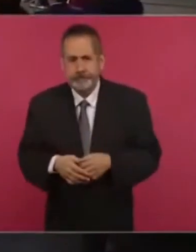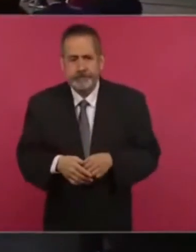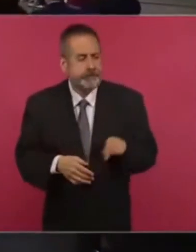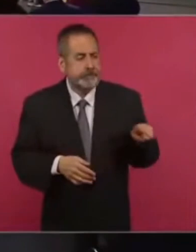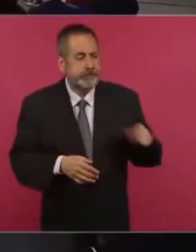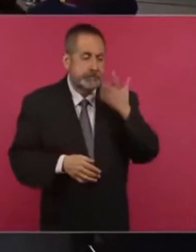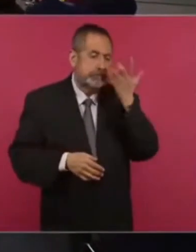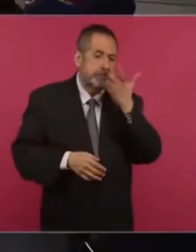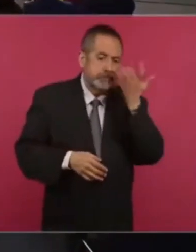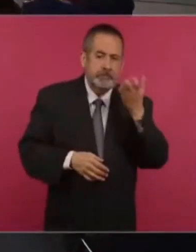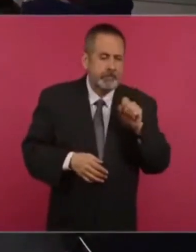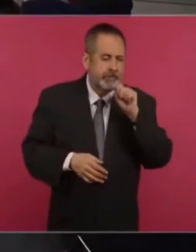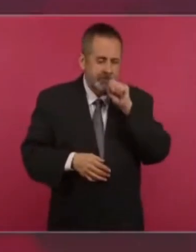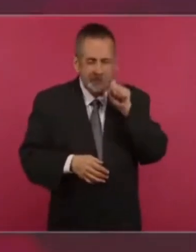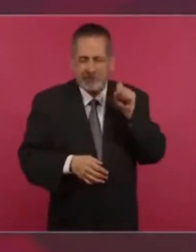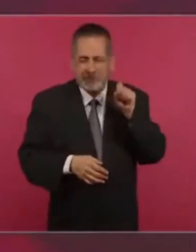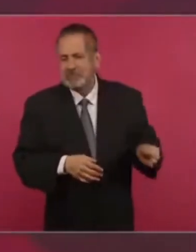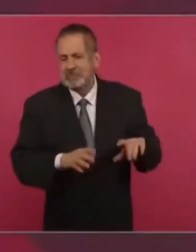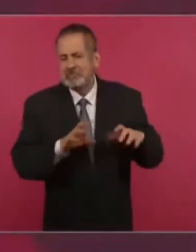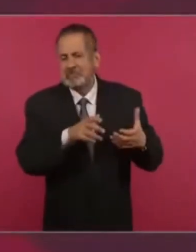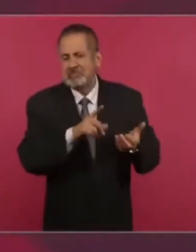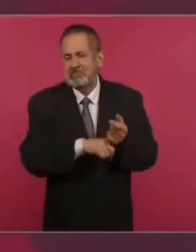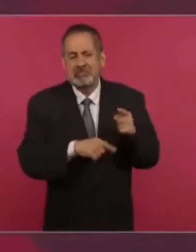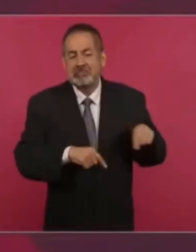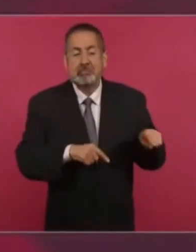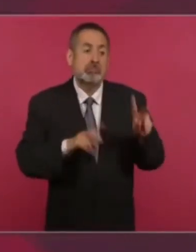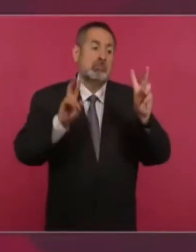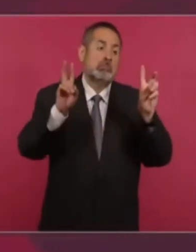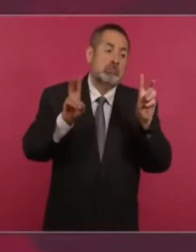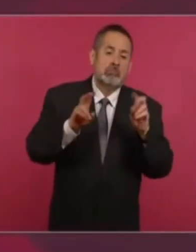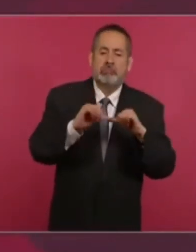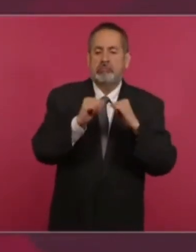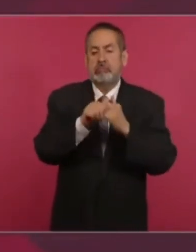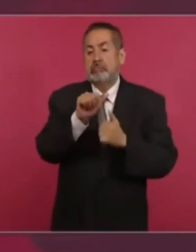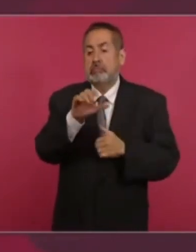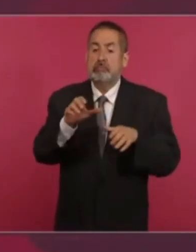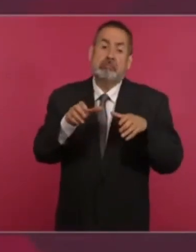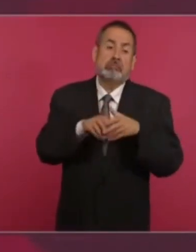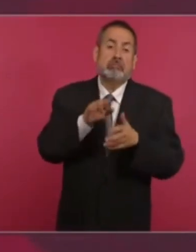También organizaciones de la llamada sociedad civil.